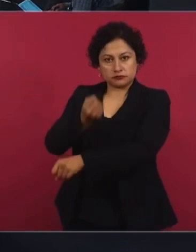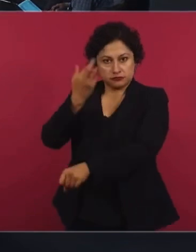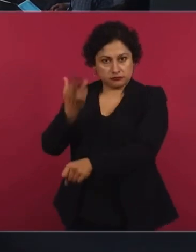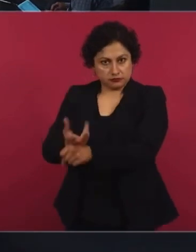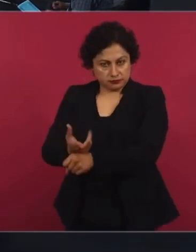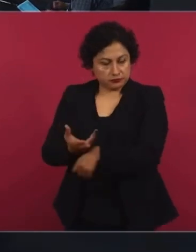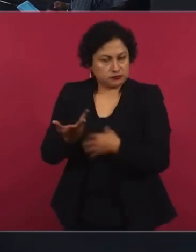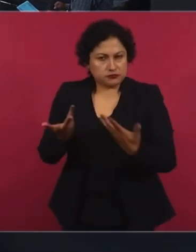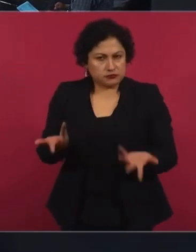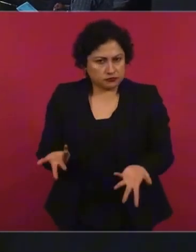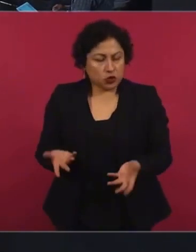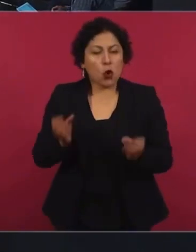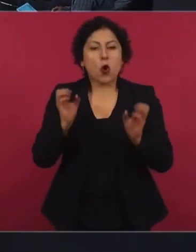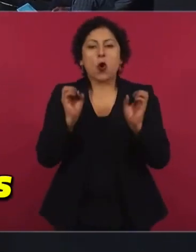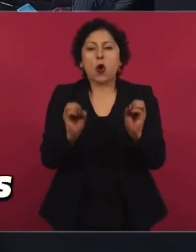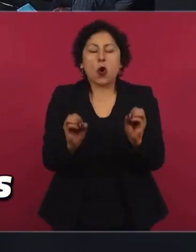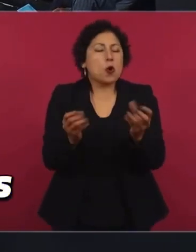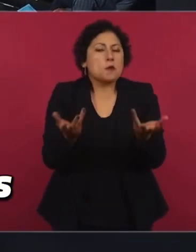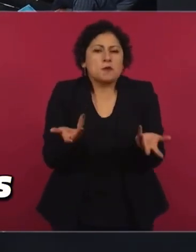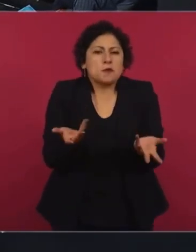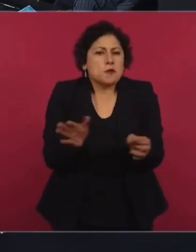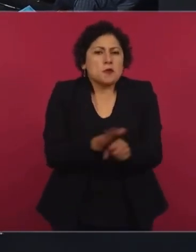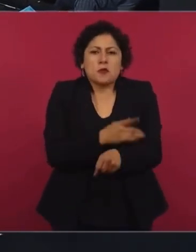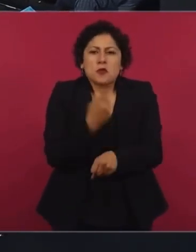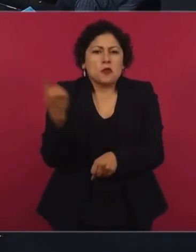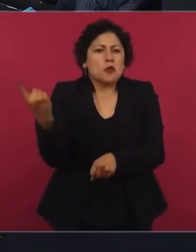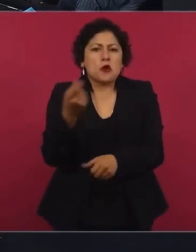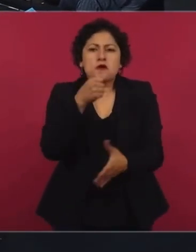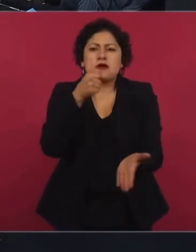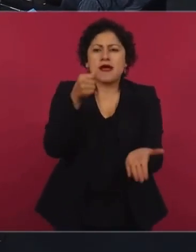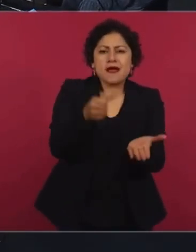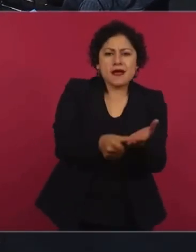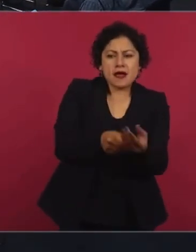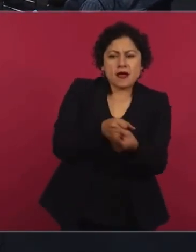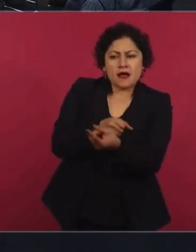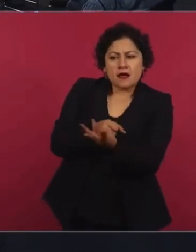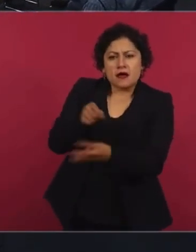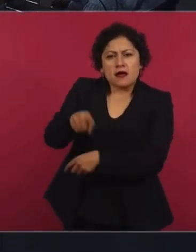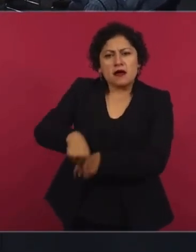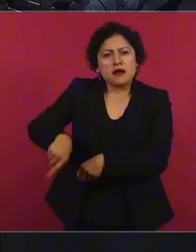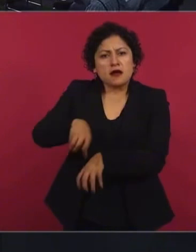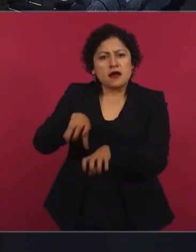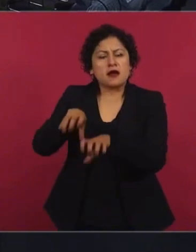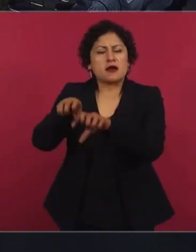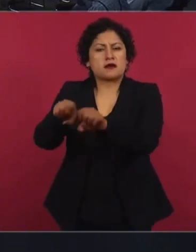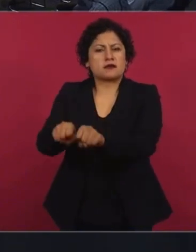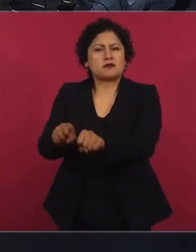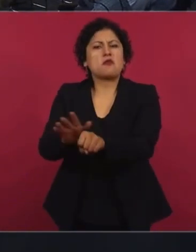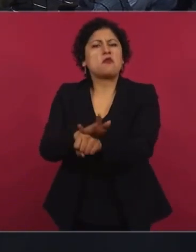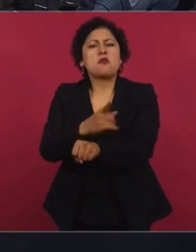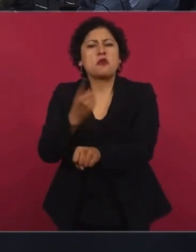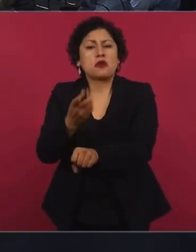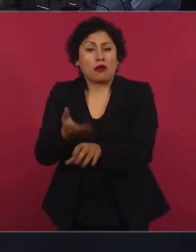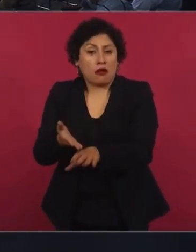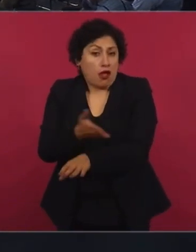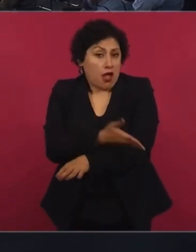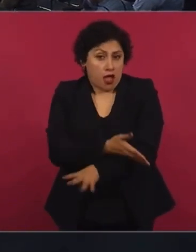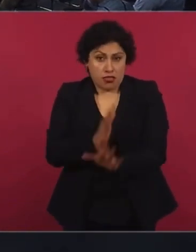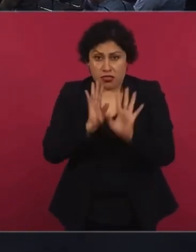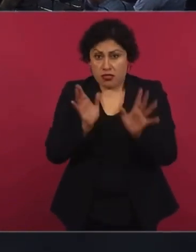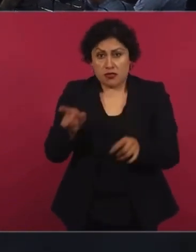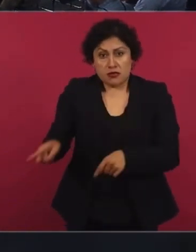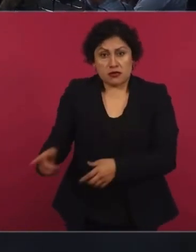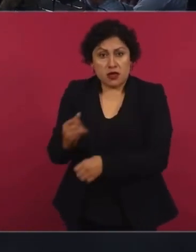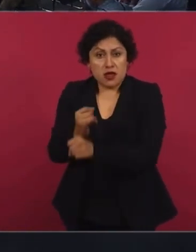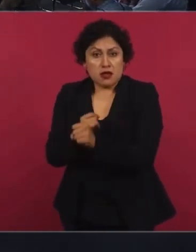¿O cómo estuvo la situación en el tema de las órdenes de aprehensión? ¿Por qué informarlas si ya había una instrucción que pues tendría que seguirse de abrir